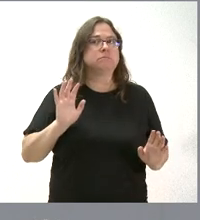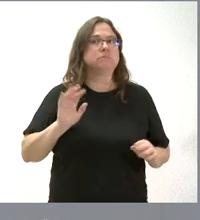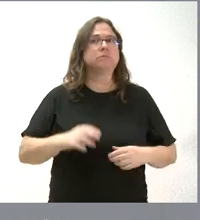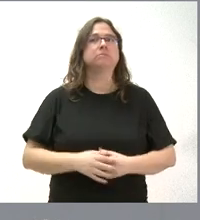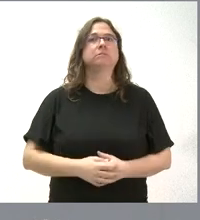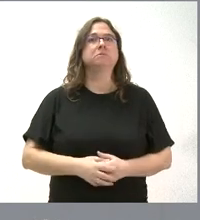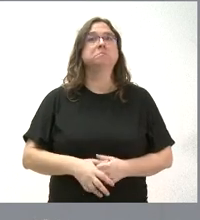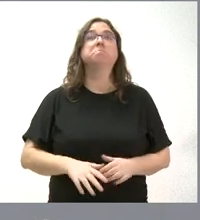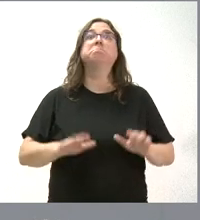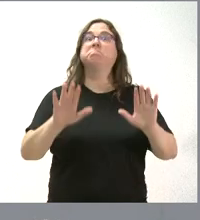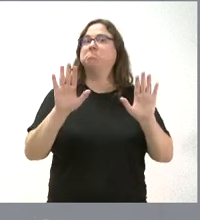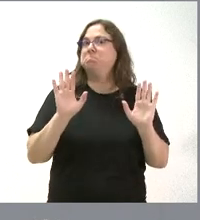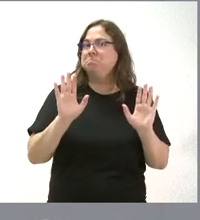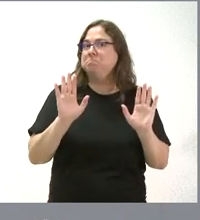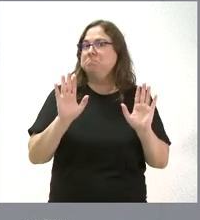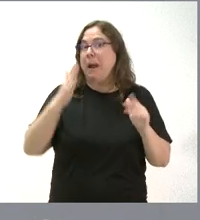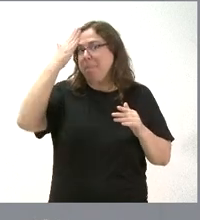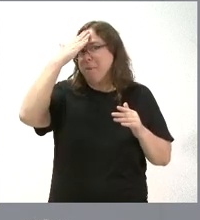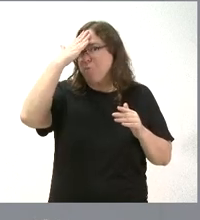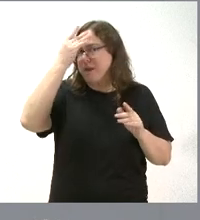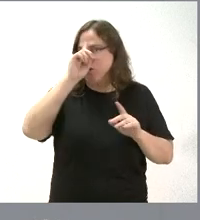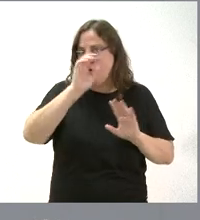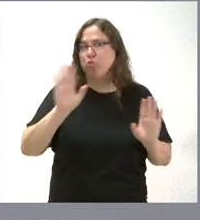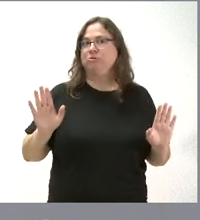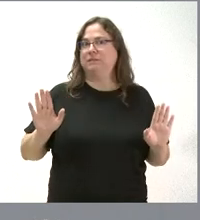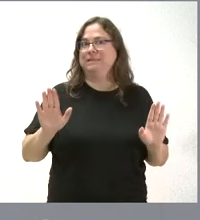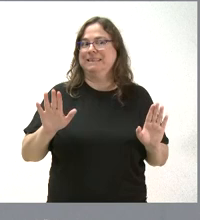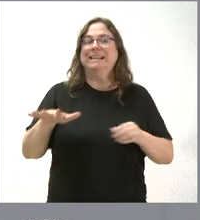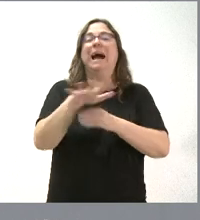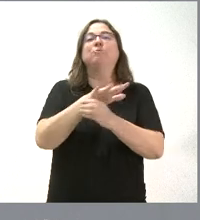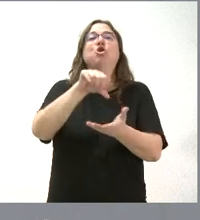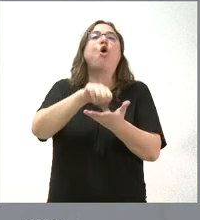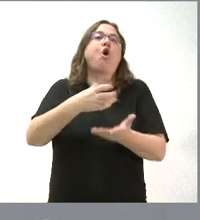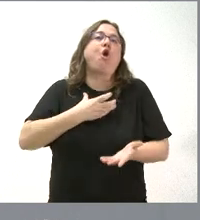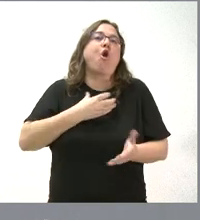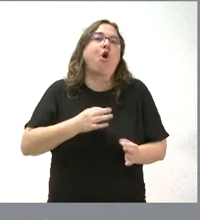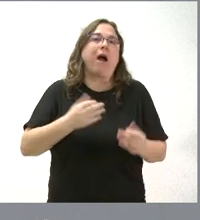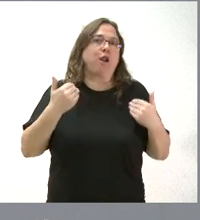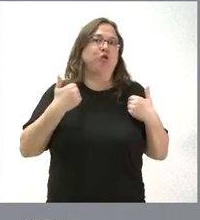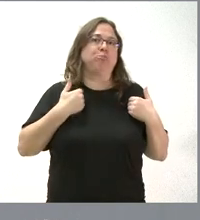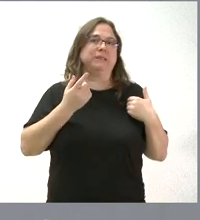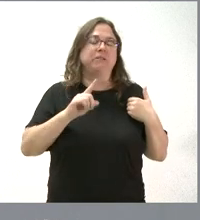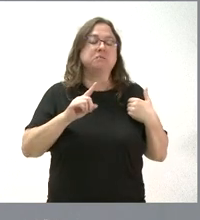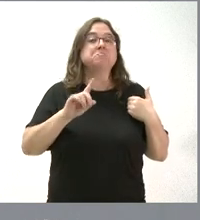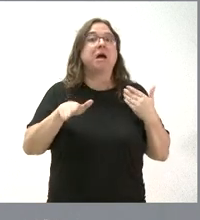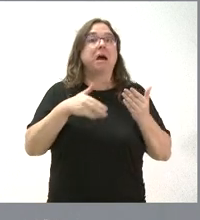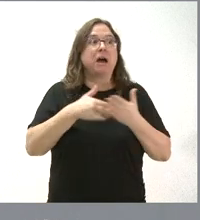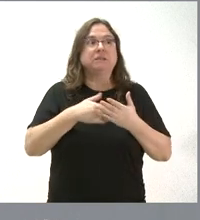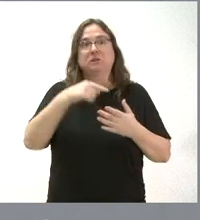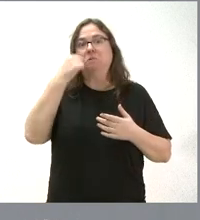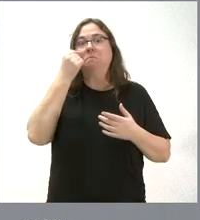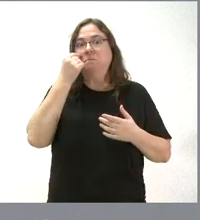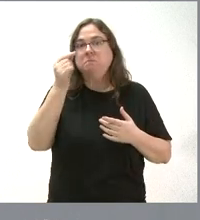Sí, pero no me lo sé de memoria. Es un ámbito muy local y además no es competencia de mi consejería. yo hasta donde lo sé,